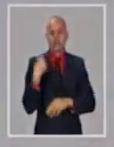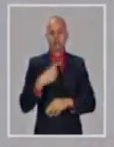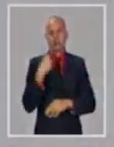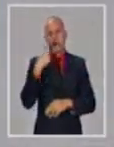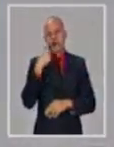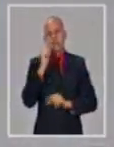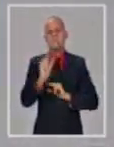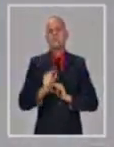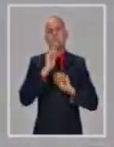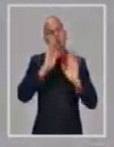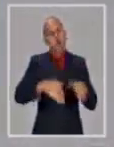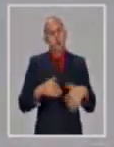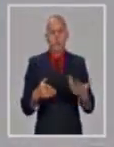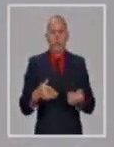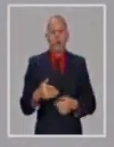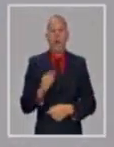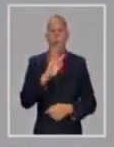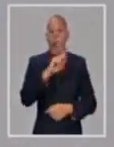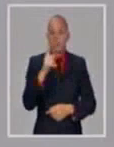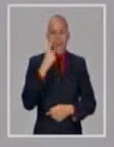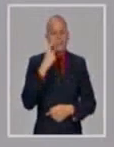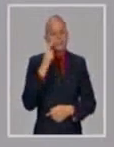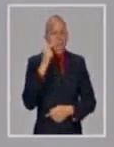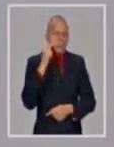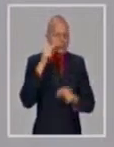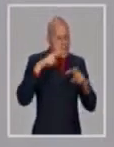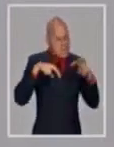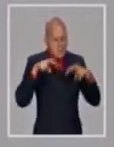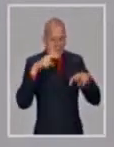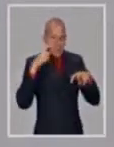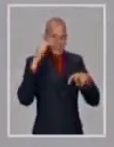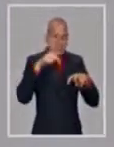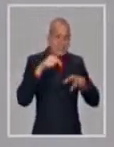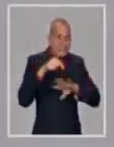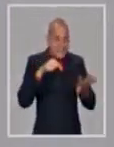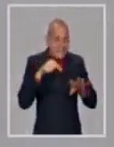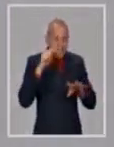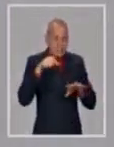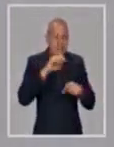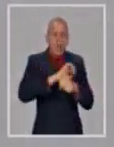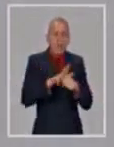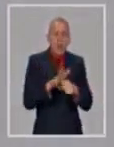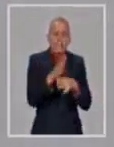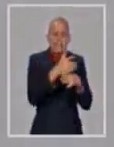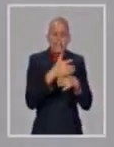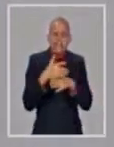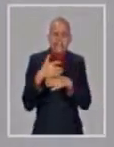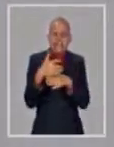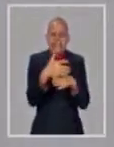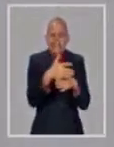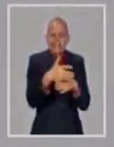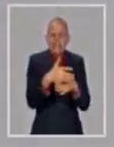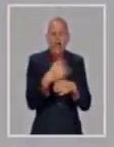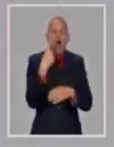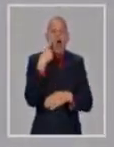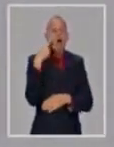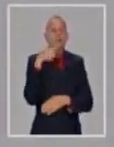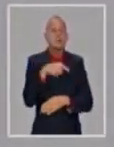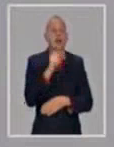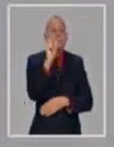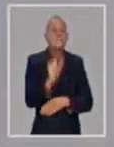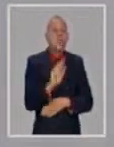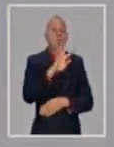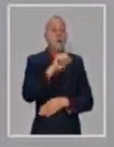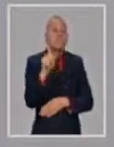se han detectado seis variantes en definitiva, para ya llamarle a todos los patrones mutacionales variantes, pero llamo la atención de que, de esos